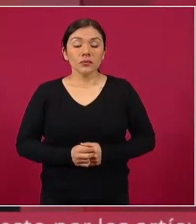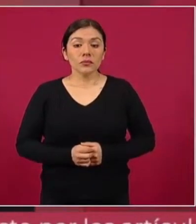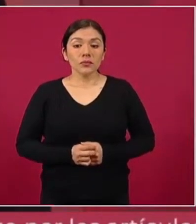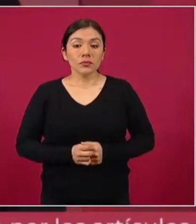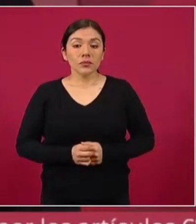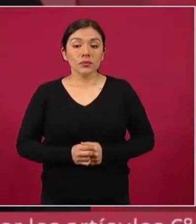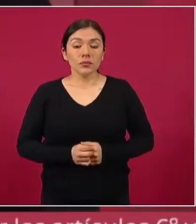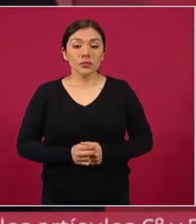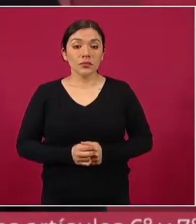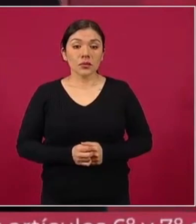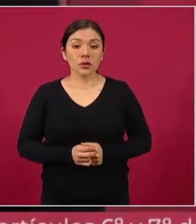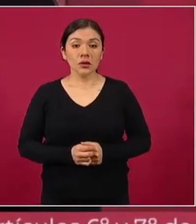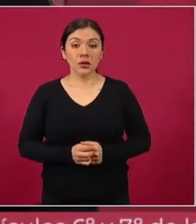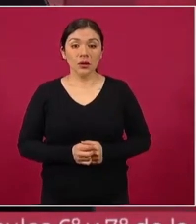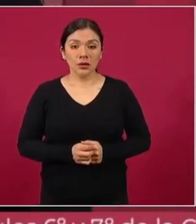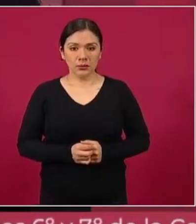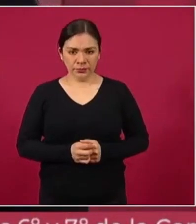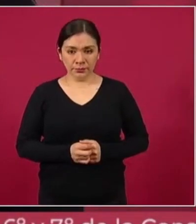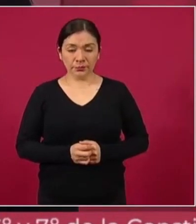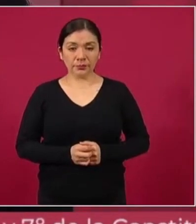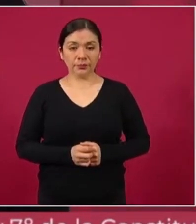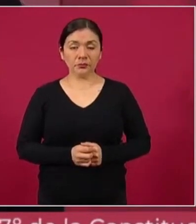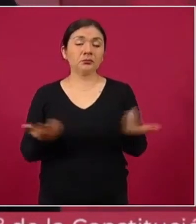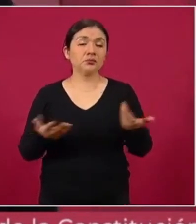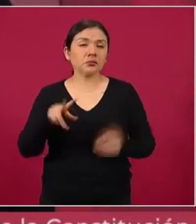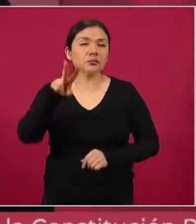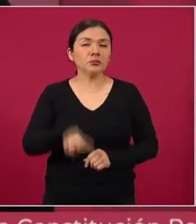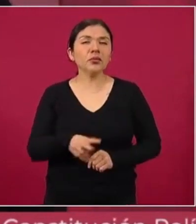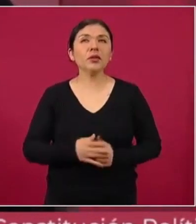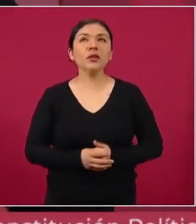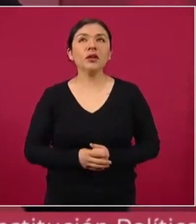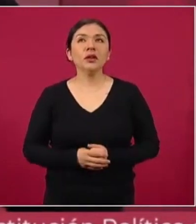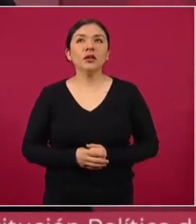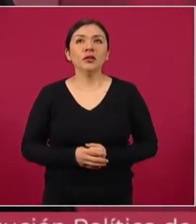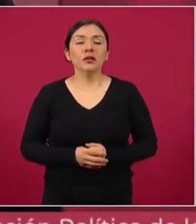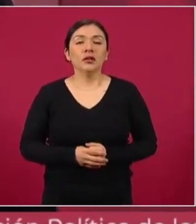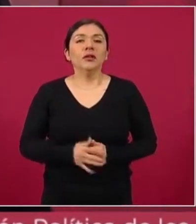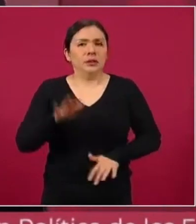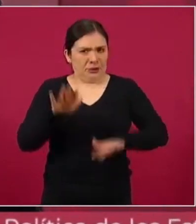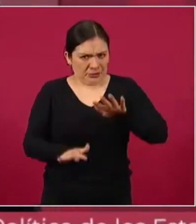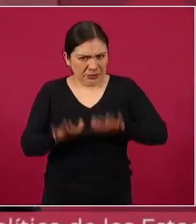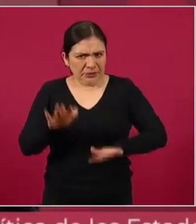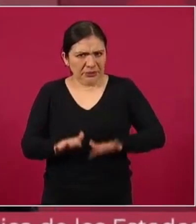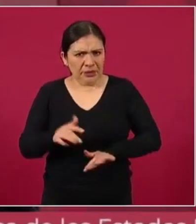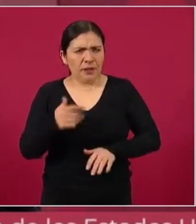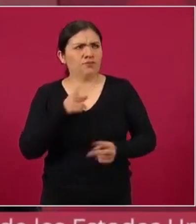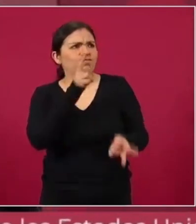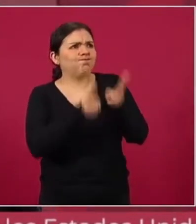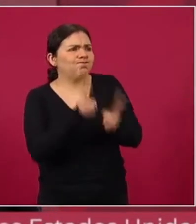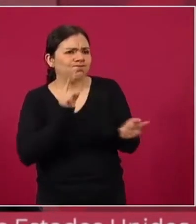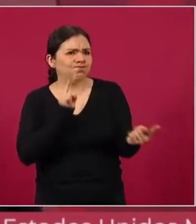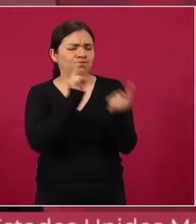a veces son buenas estas pláticas